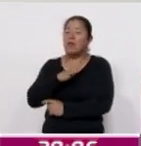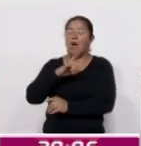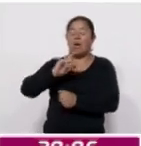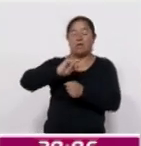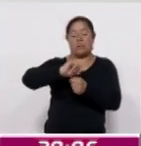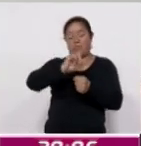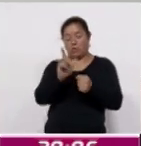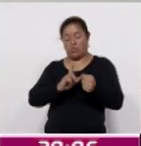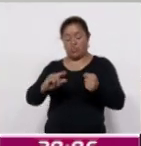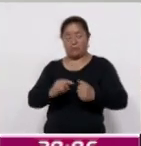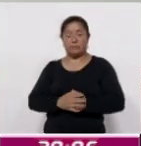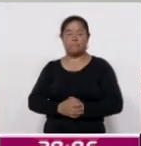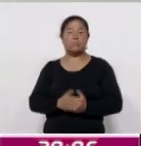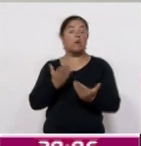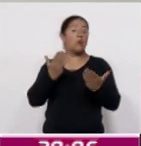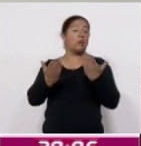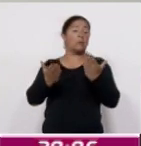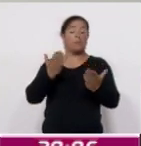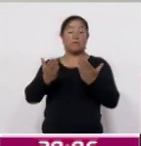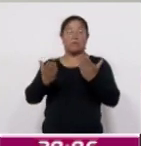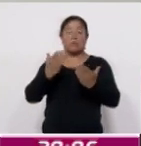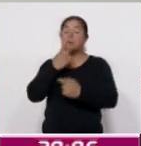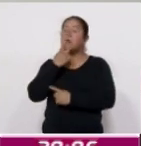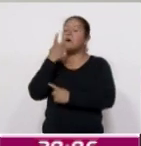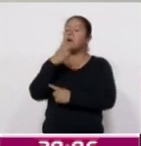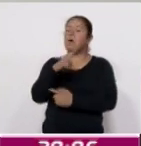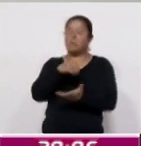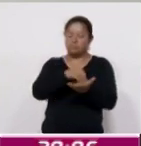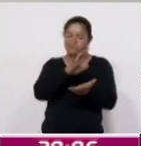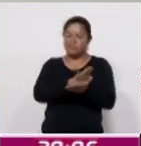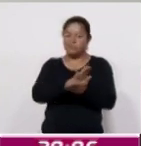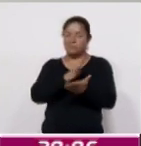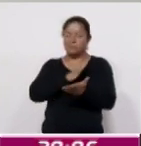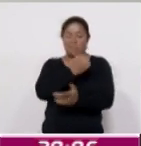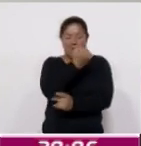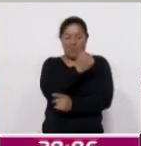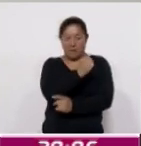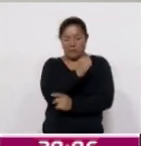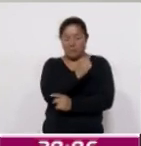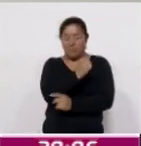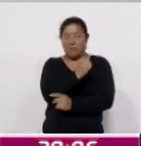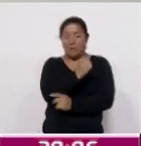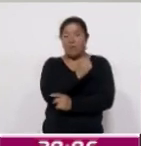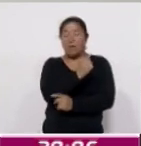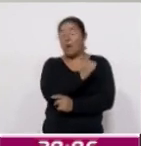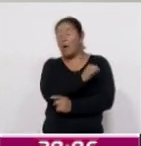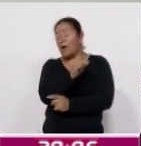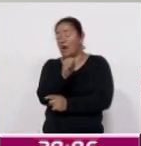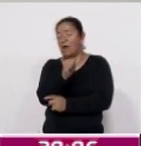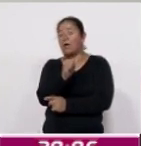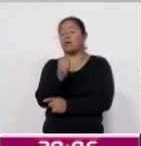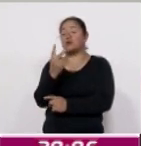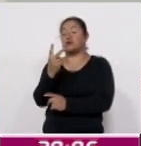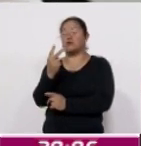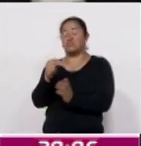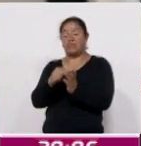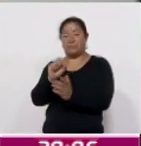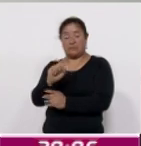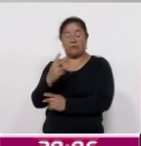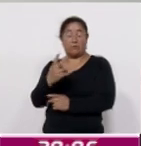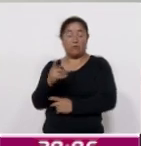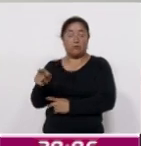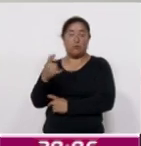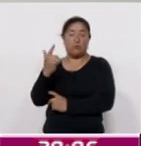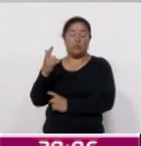país. Comparativo de delitos registrados, periodo de septiembre de 2021 a julio del 2024, Yucatán contra